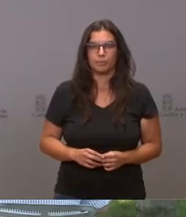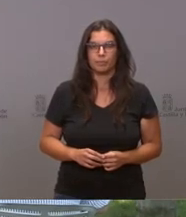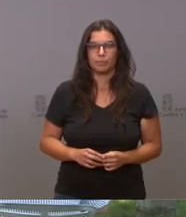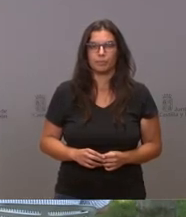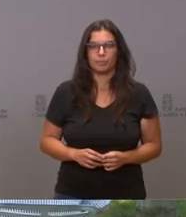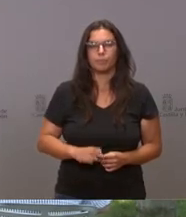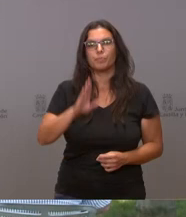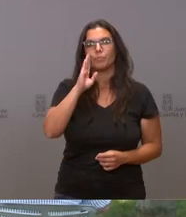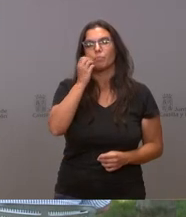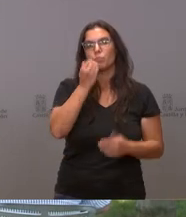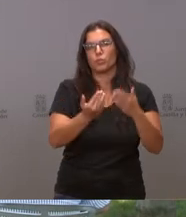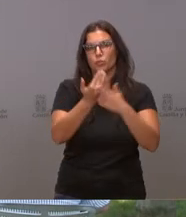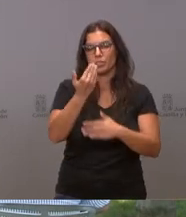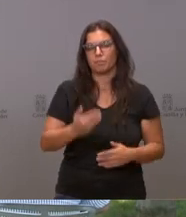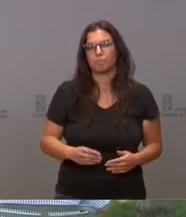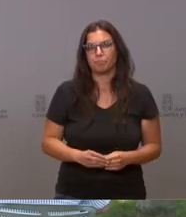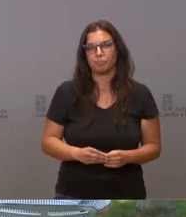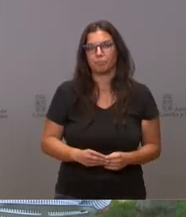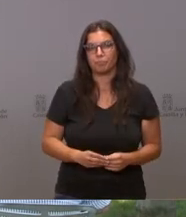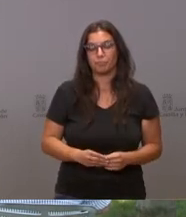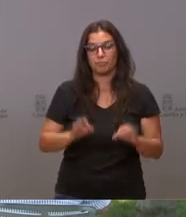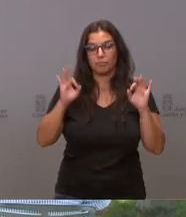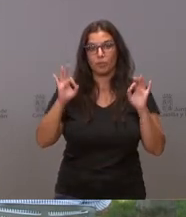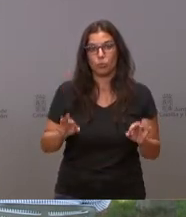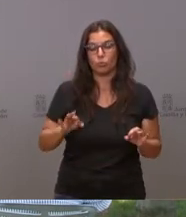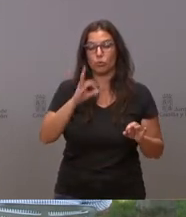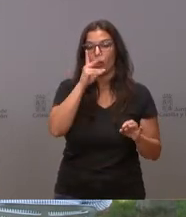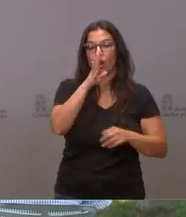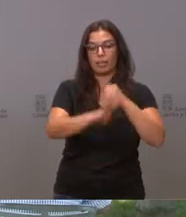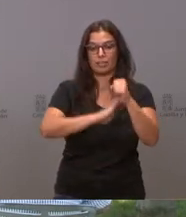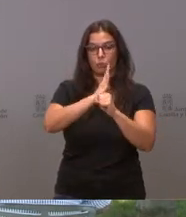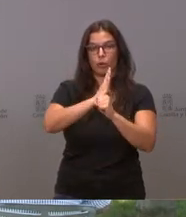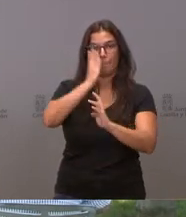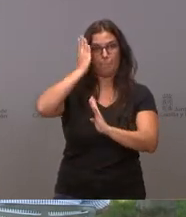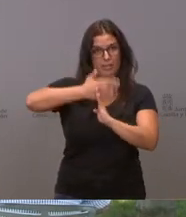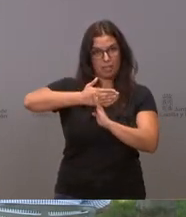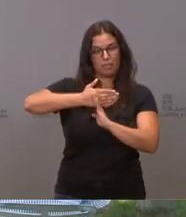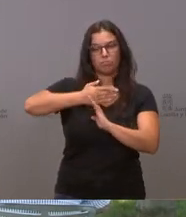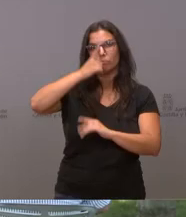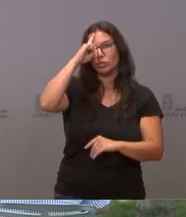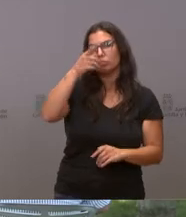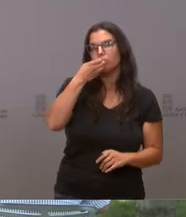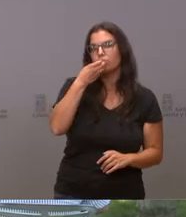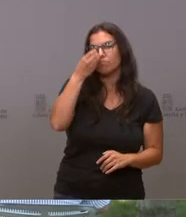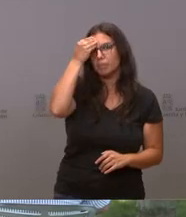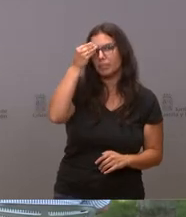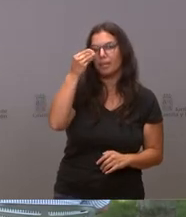Buenos días. Nos encontramos precisamente en el Ecuador de esta legislatura. No sé si piensa ya en una segunda.